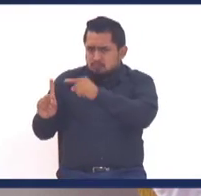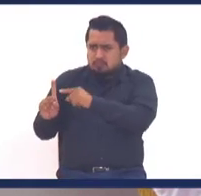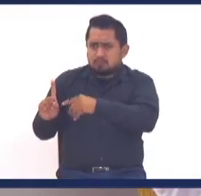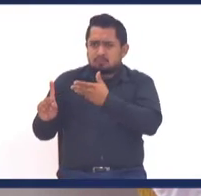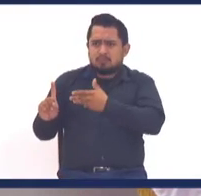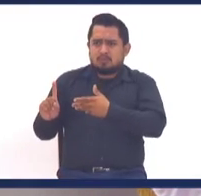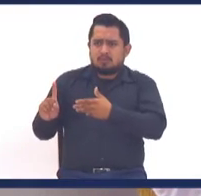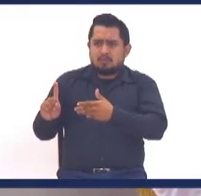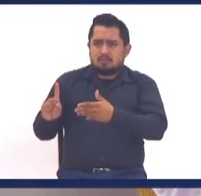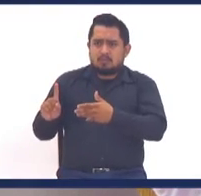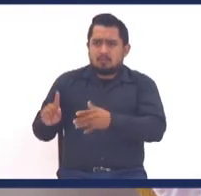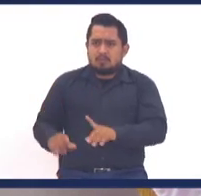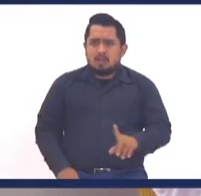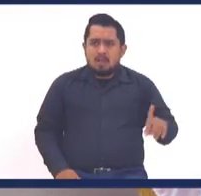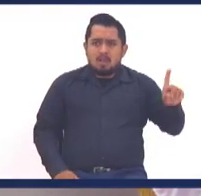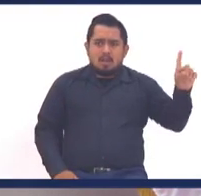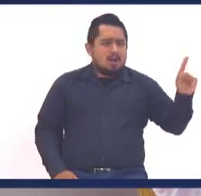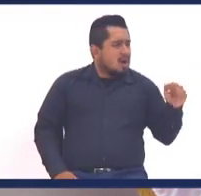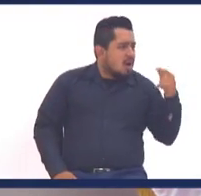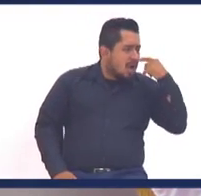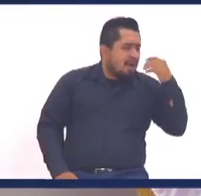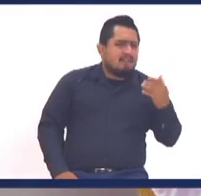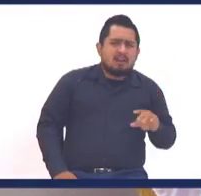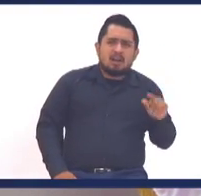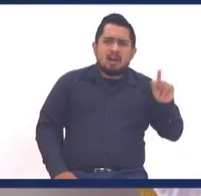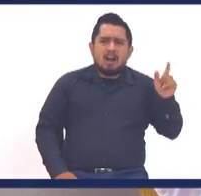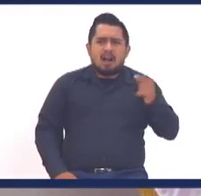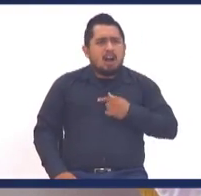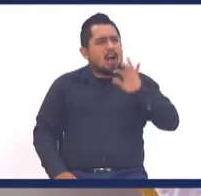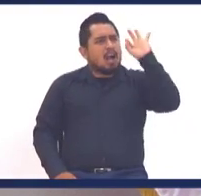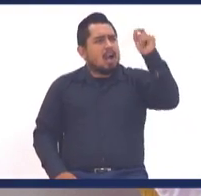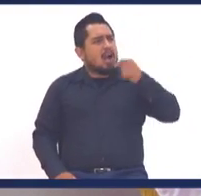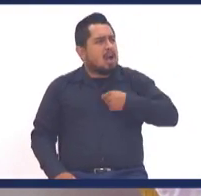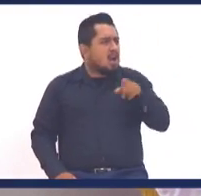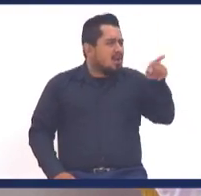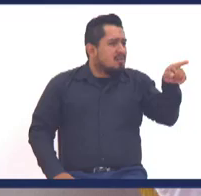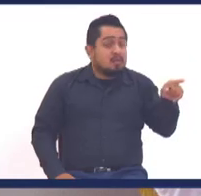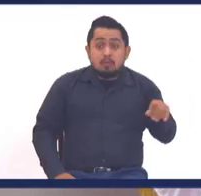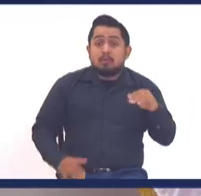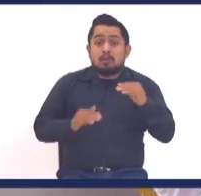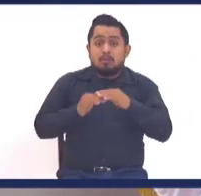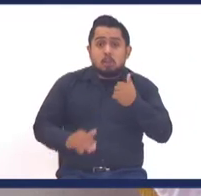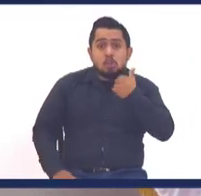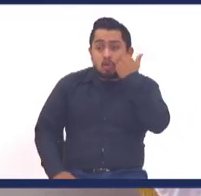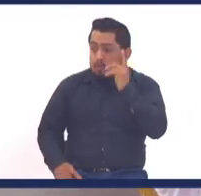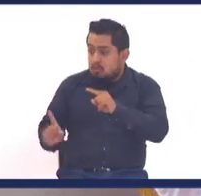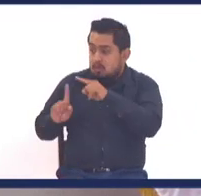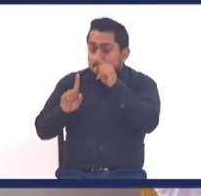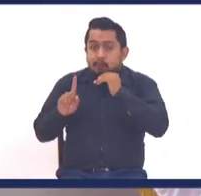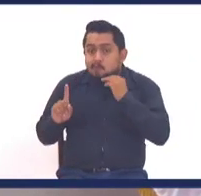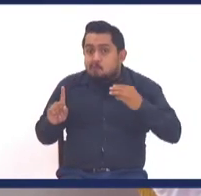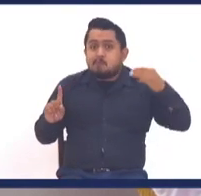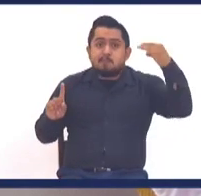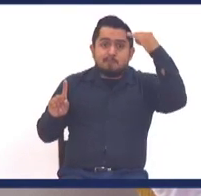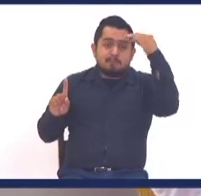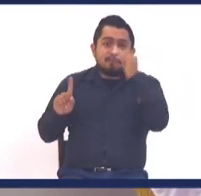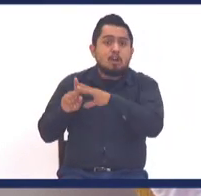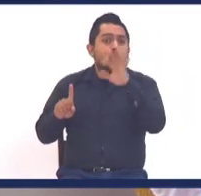fulano le dije al otro amigo, vas a predicar todas las cuatro, ay porque no predico usted, porque los otros también tienen que crecer,